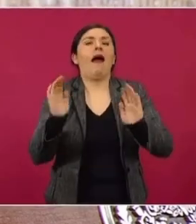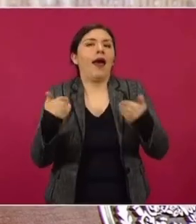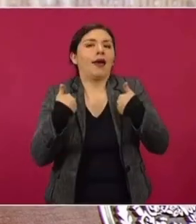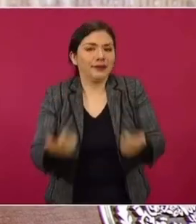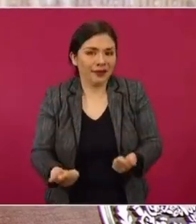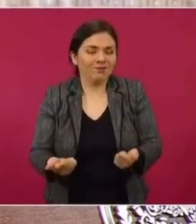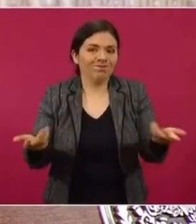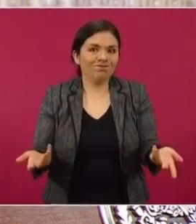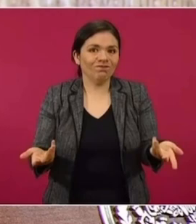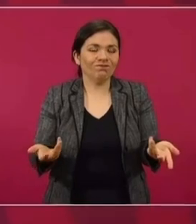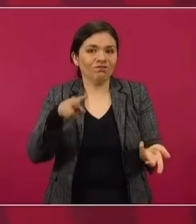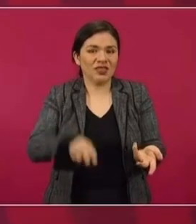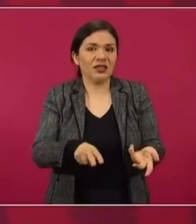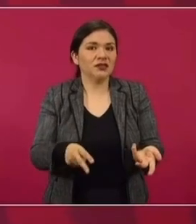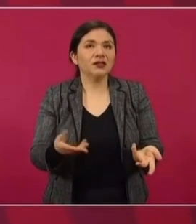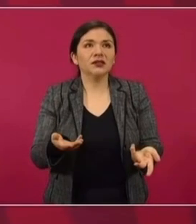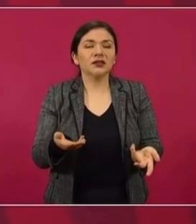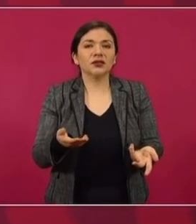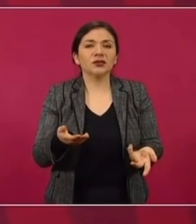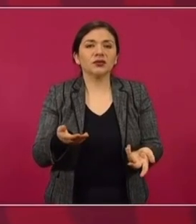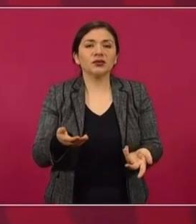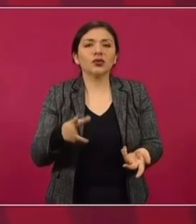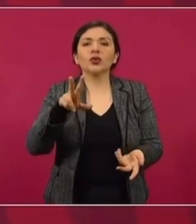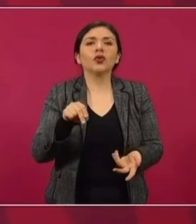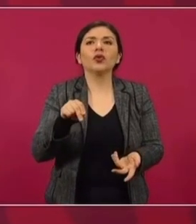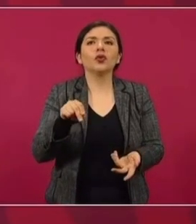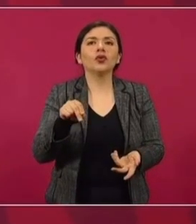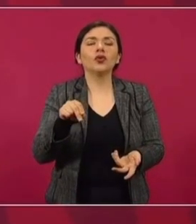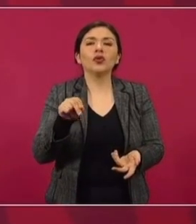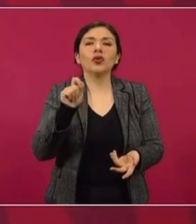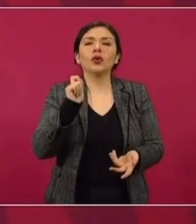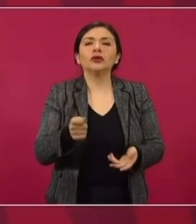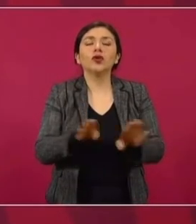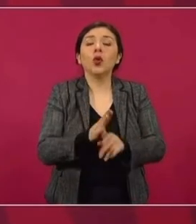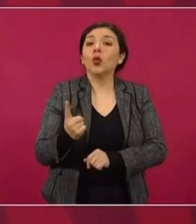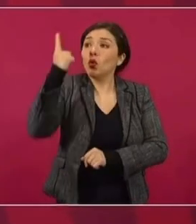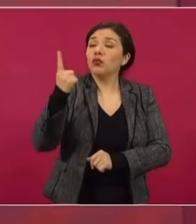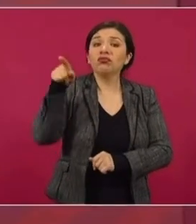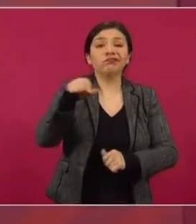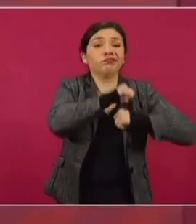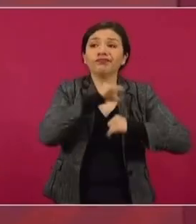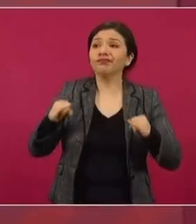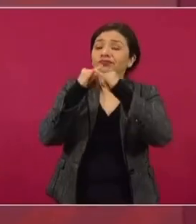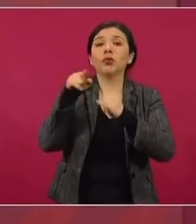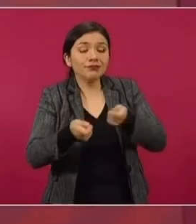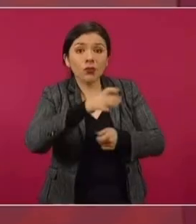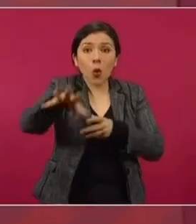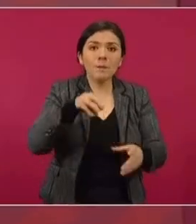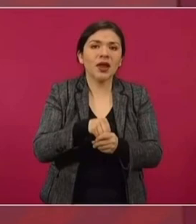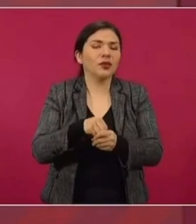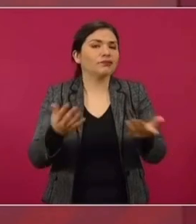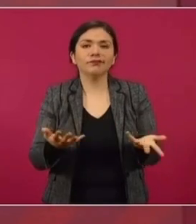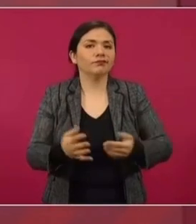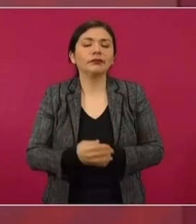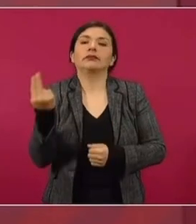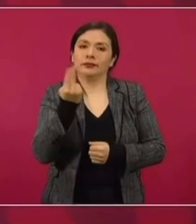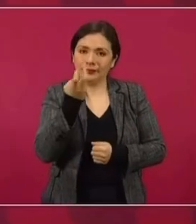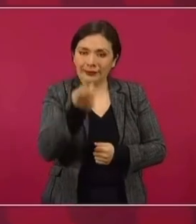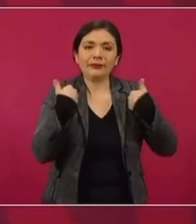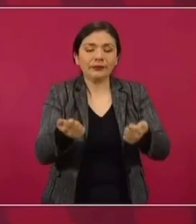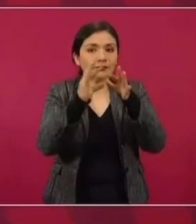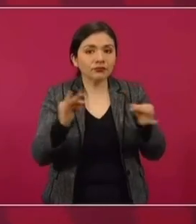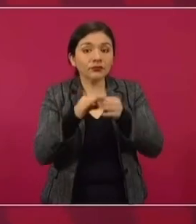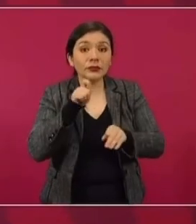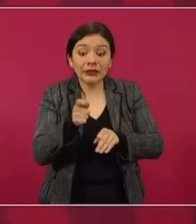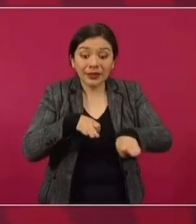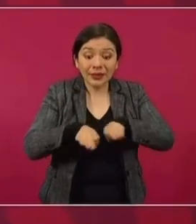de que no es solo una dependencia o un programa y que se explique que